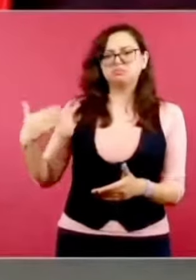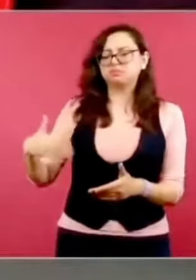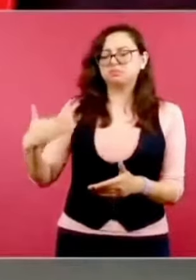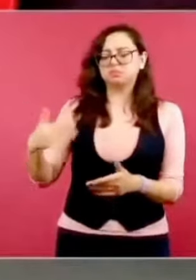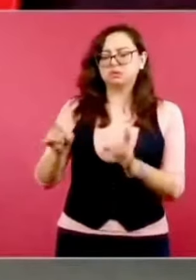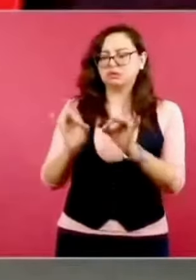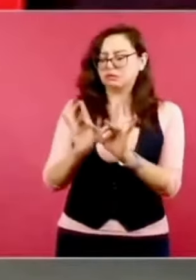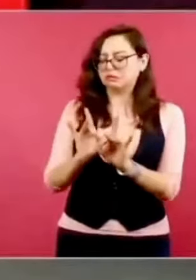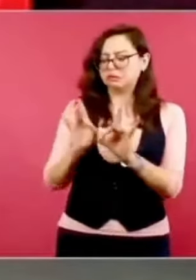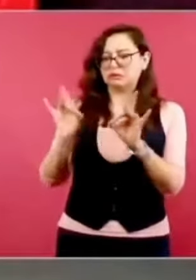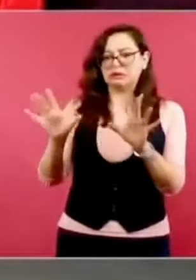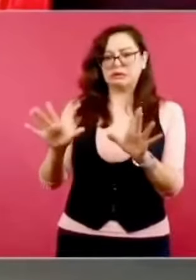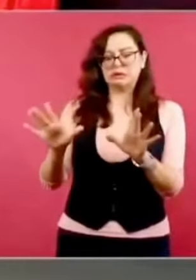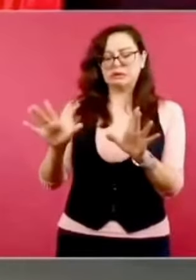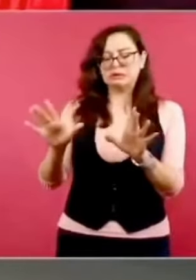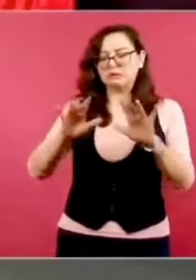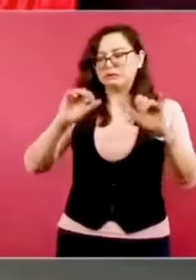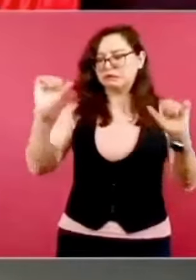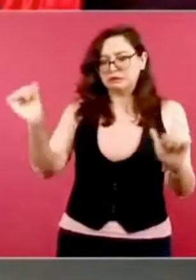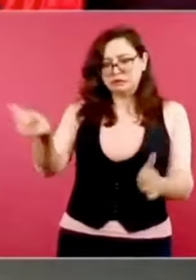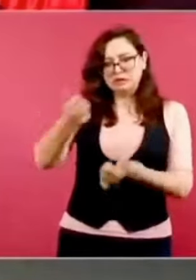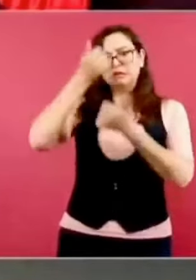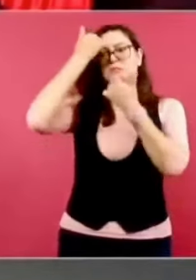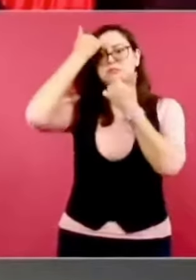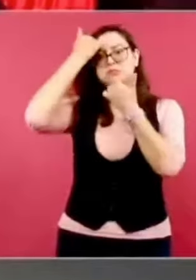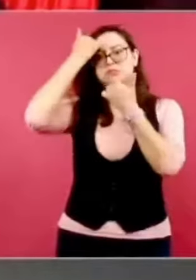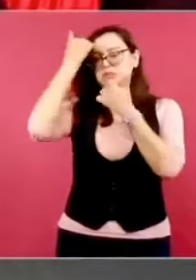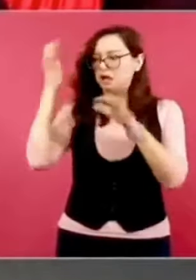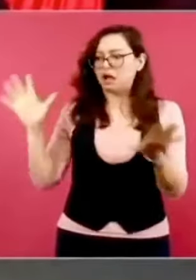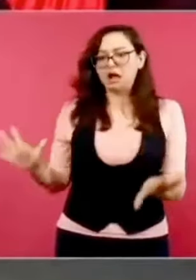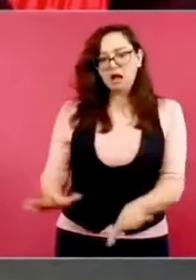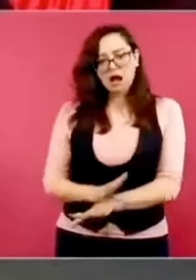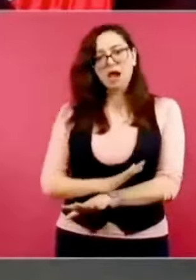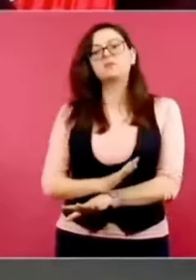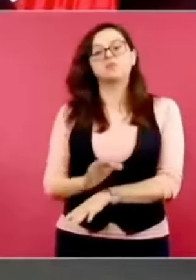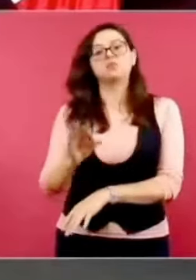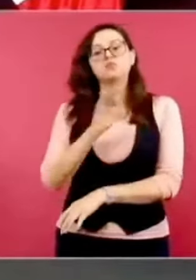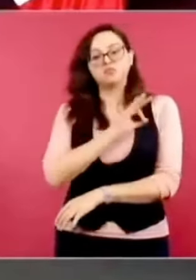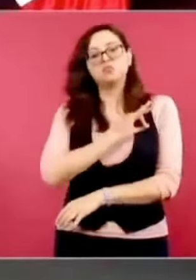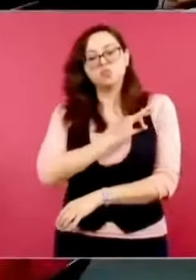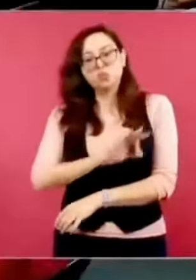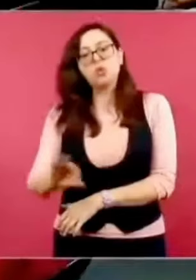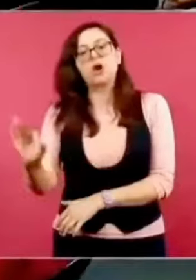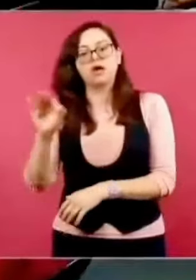durante un buen tiempo y al final